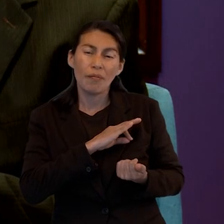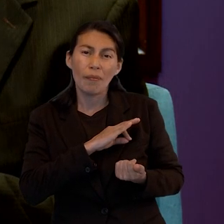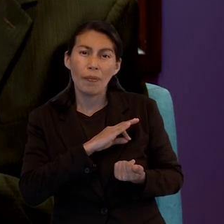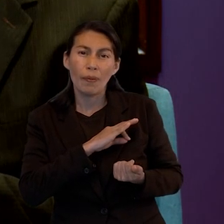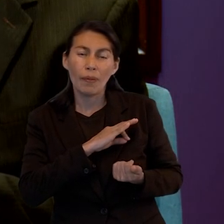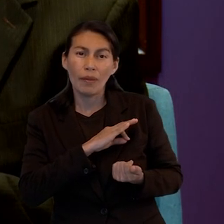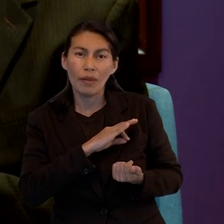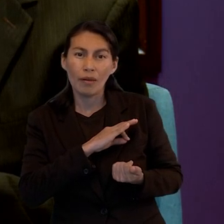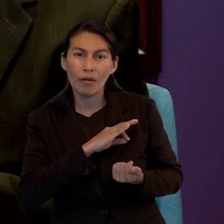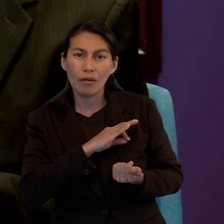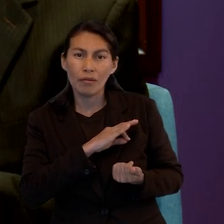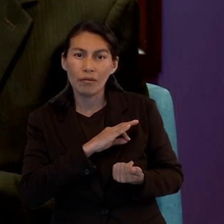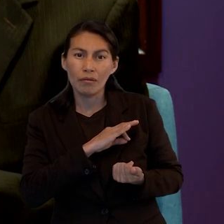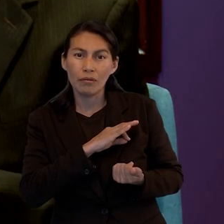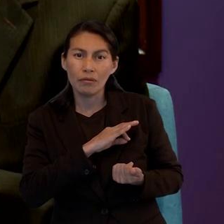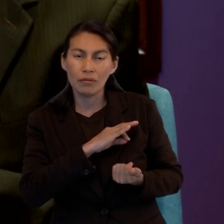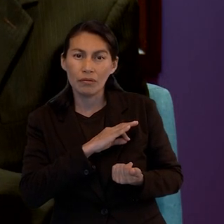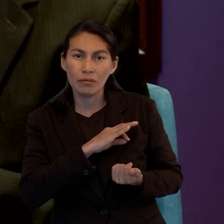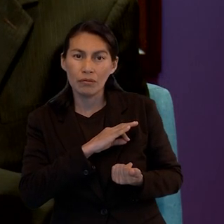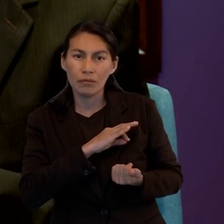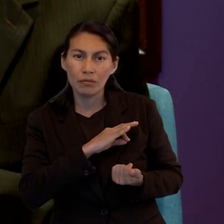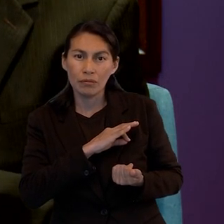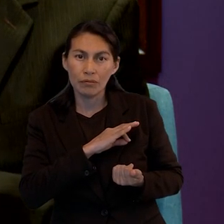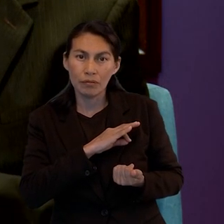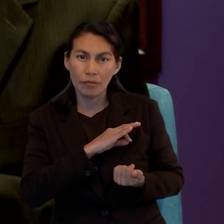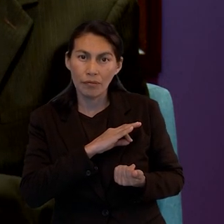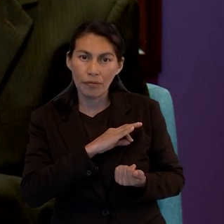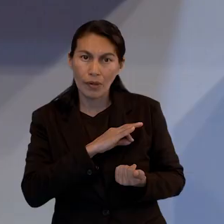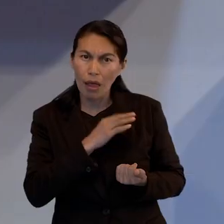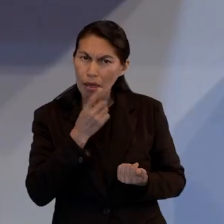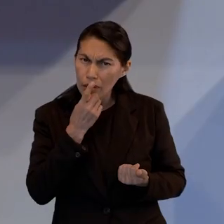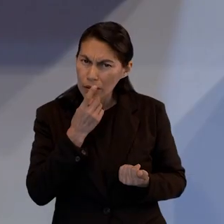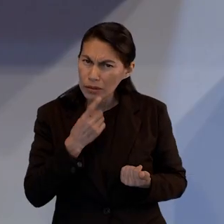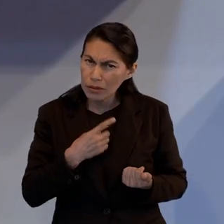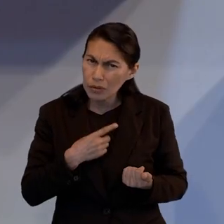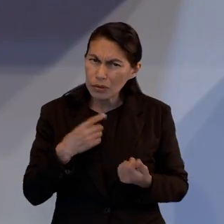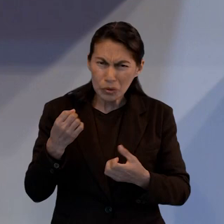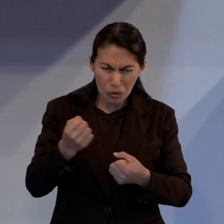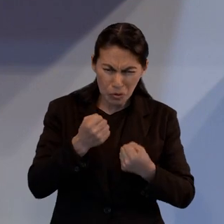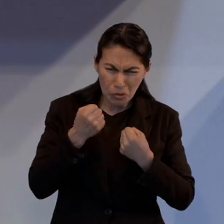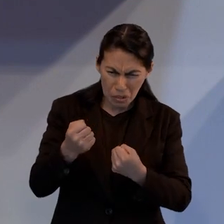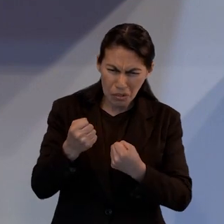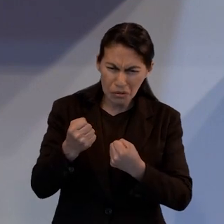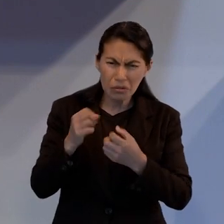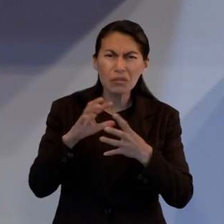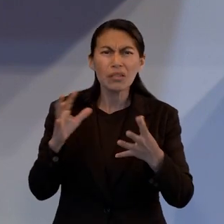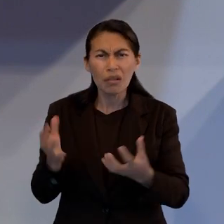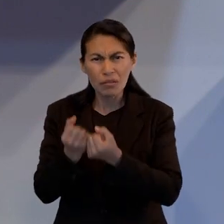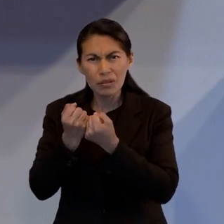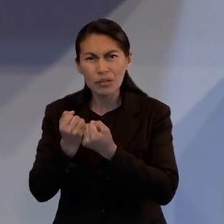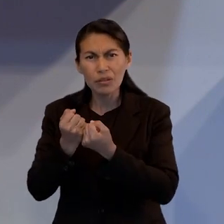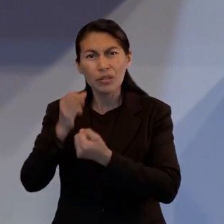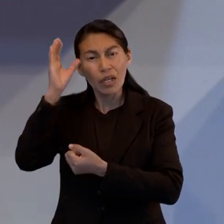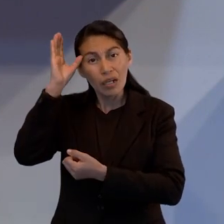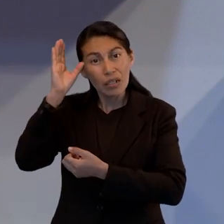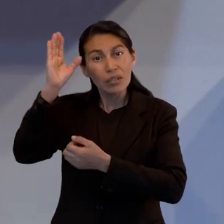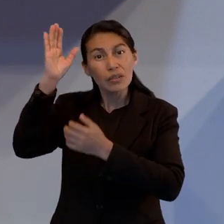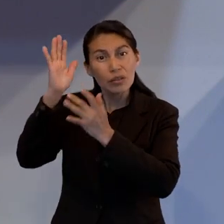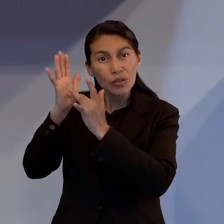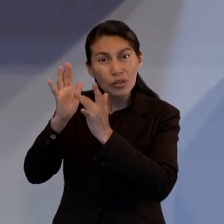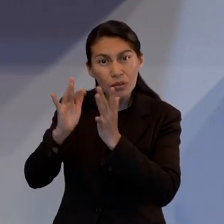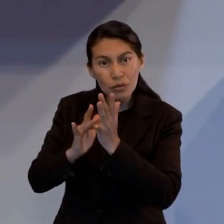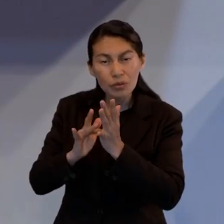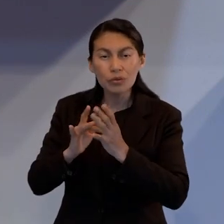a percibirmos que tenemos la seguridad de la salvación en Cristo Jesús?